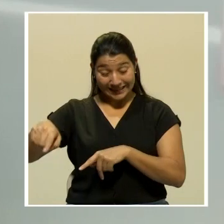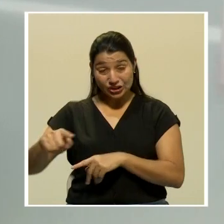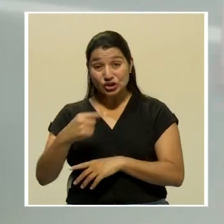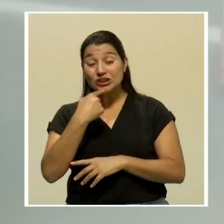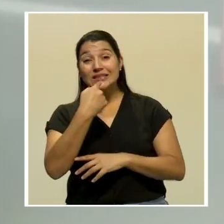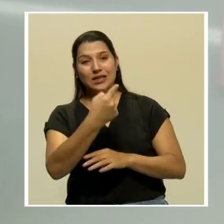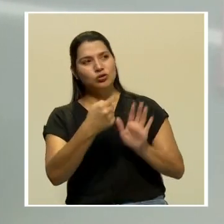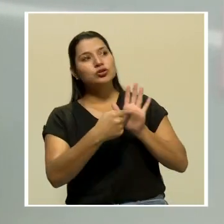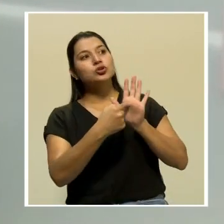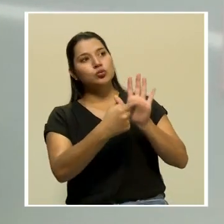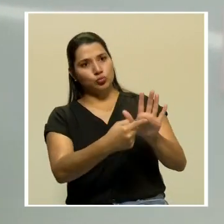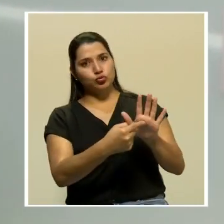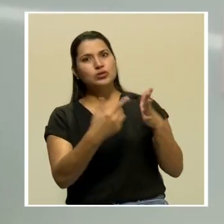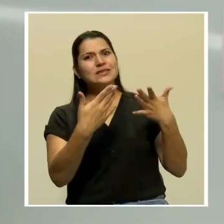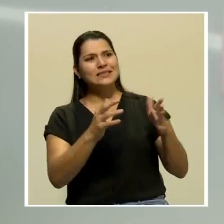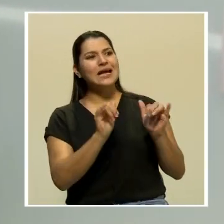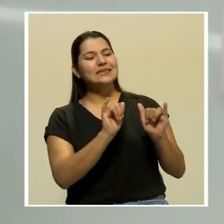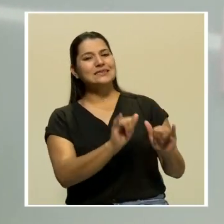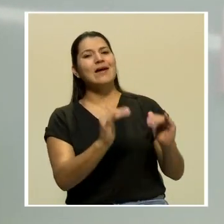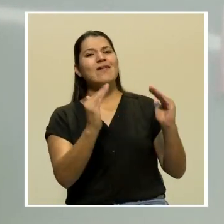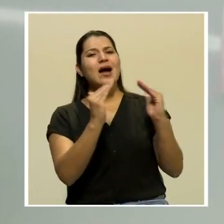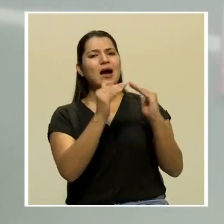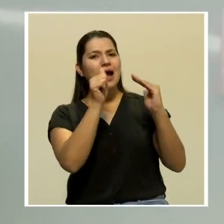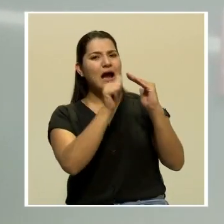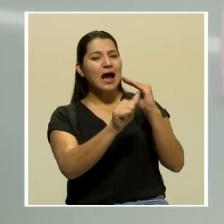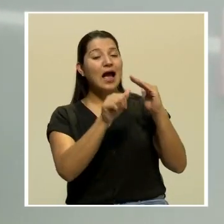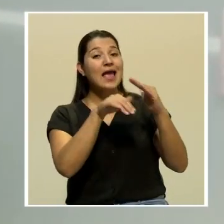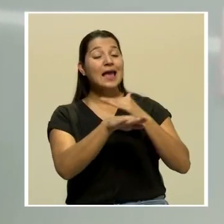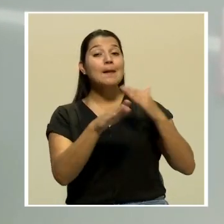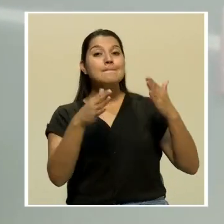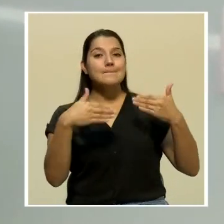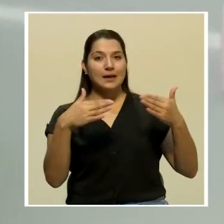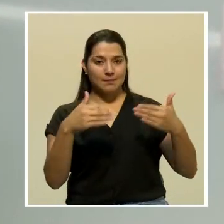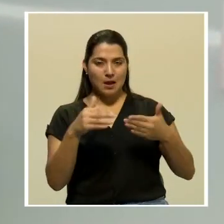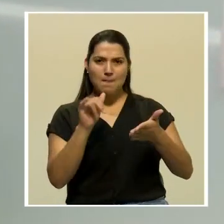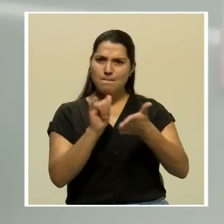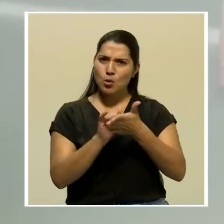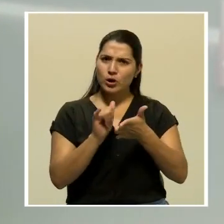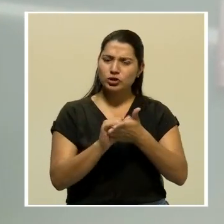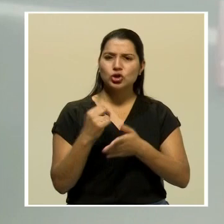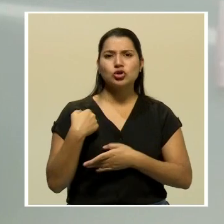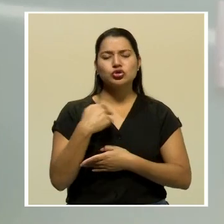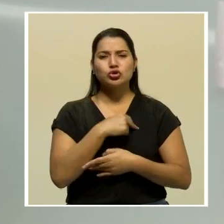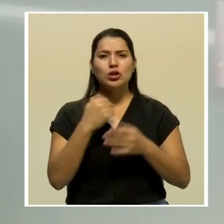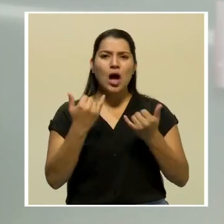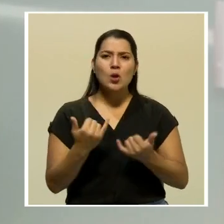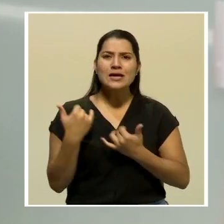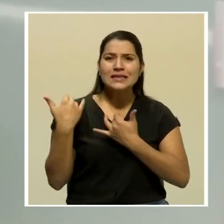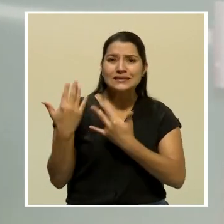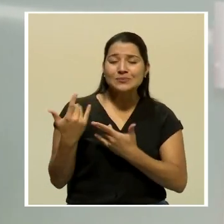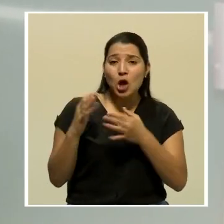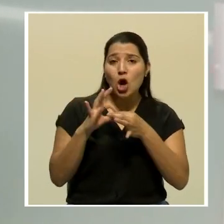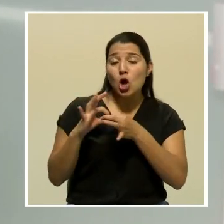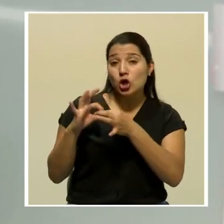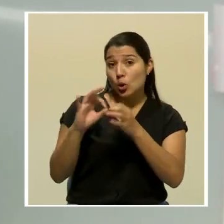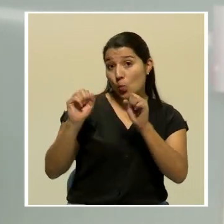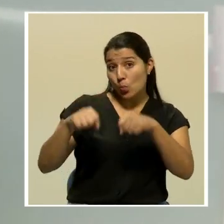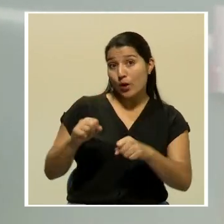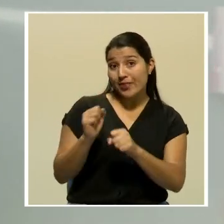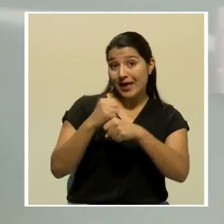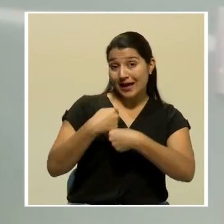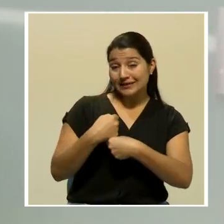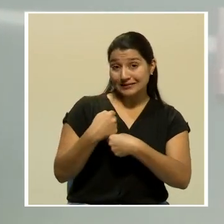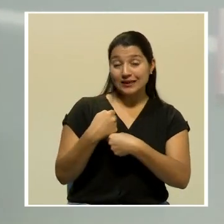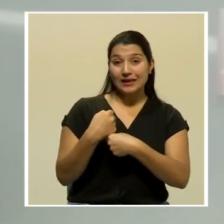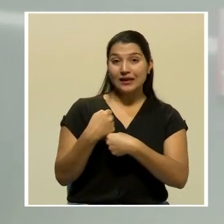demostrado que se encontraban en un albergue en Panamá. Por eso, nos encontramos a la espera de la coordinación que se pueda hacer a nivel